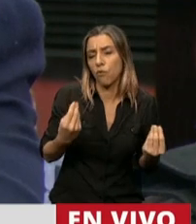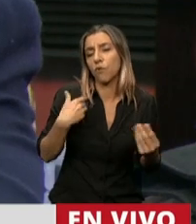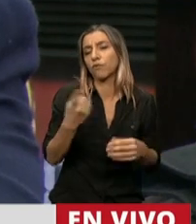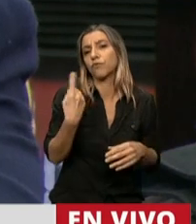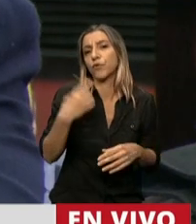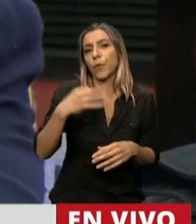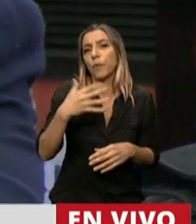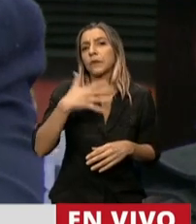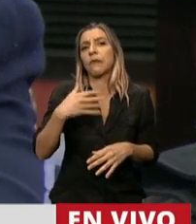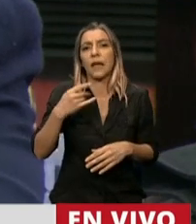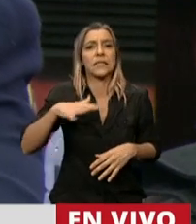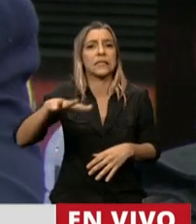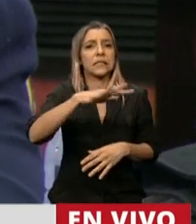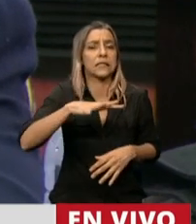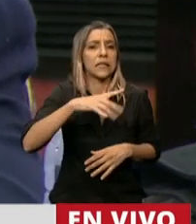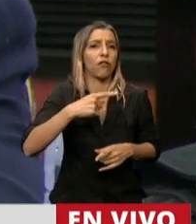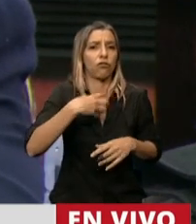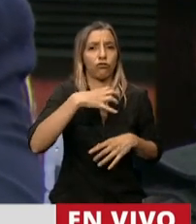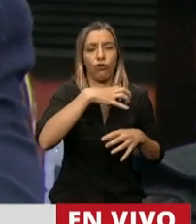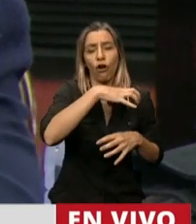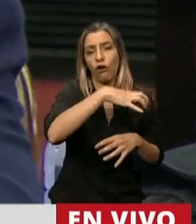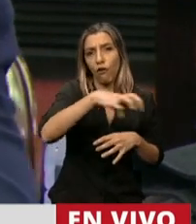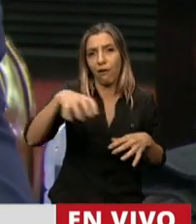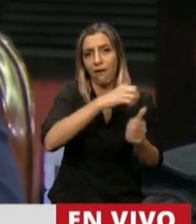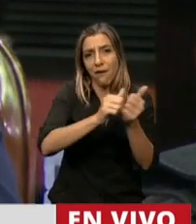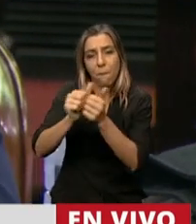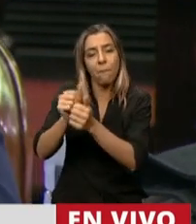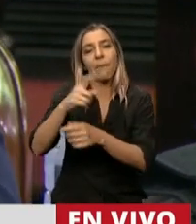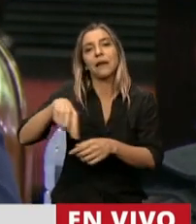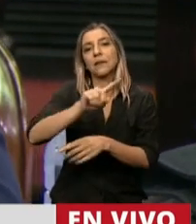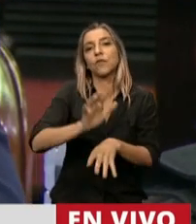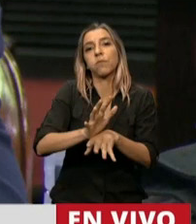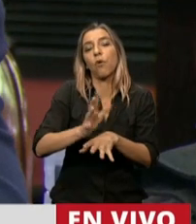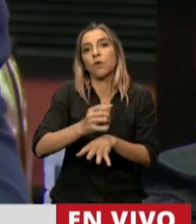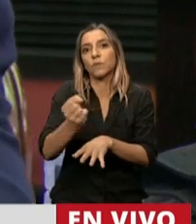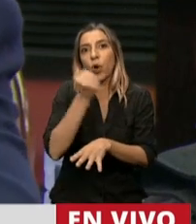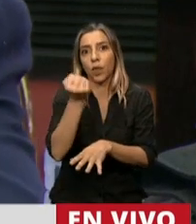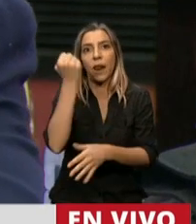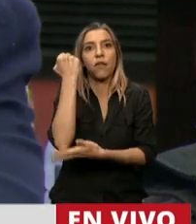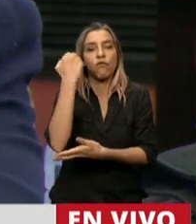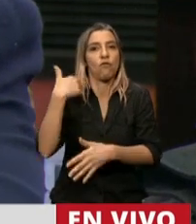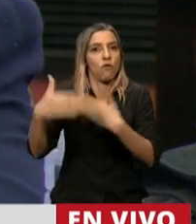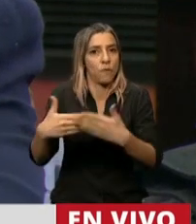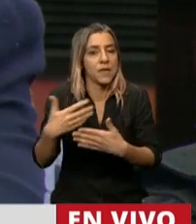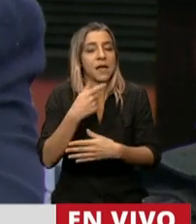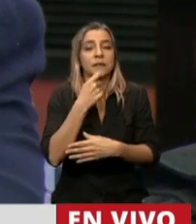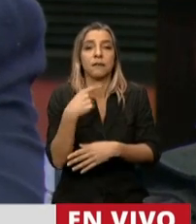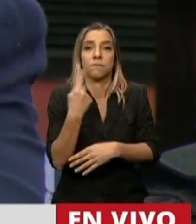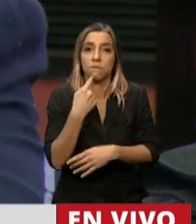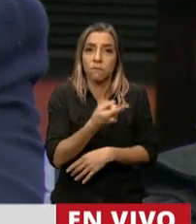ecología organizacional. Si uno le preguntara a las pequeñas empresas a quién le facturan,